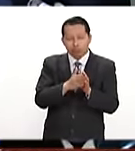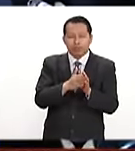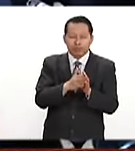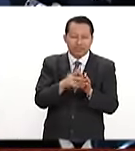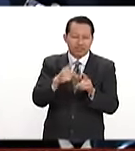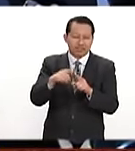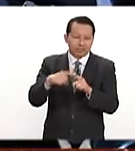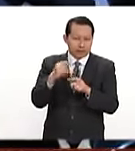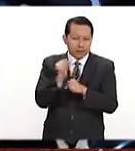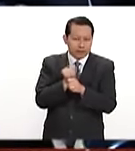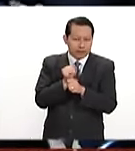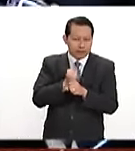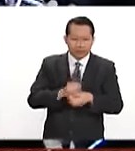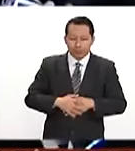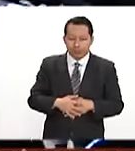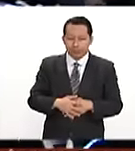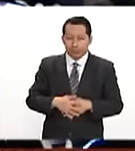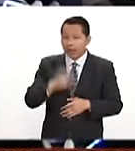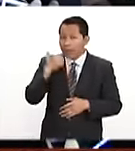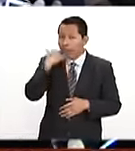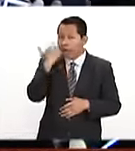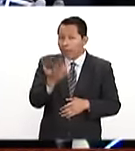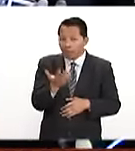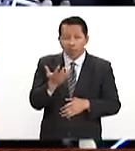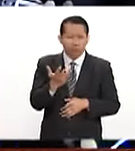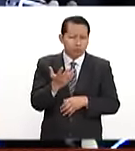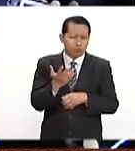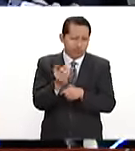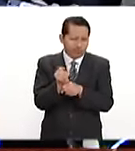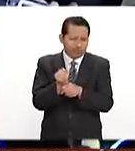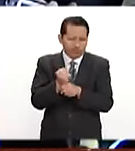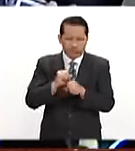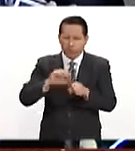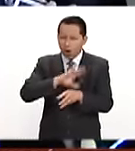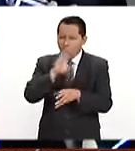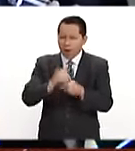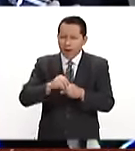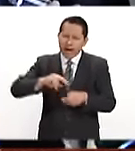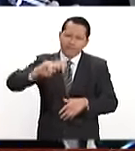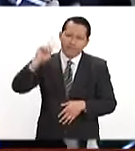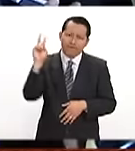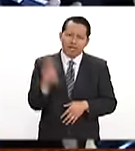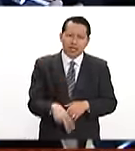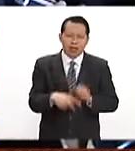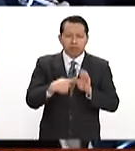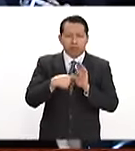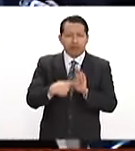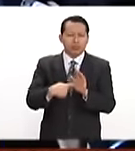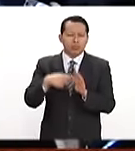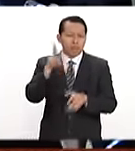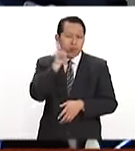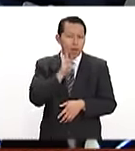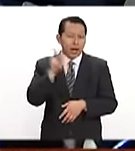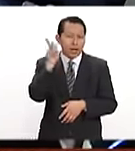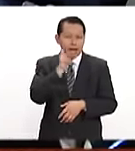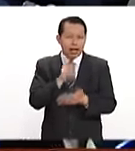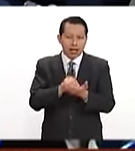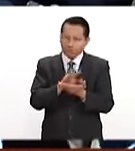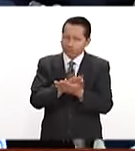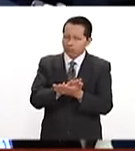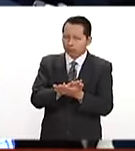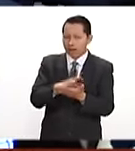Lo que queremos es tener la verdad, tener pruebas que documenten